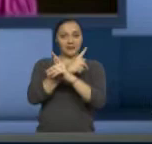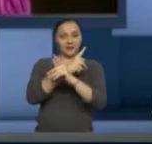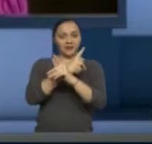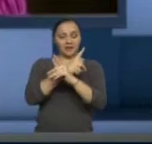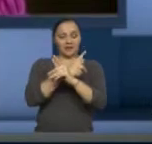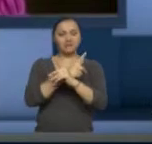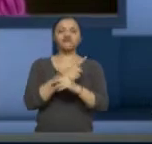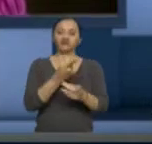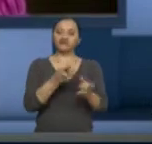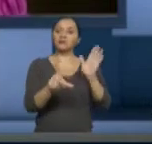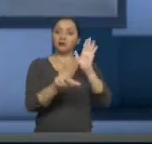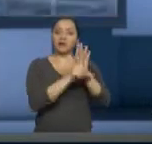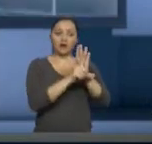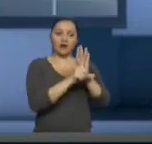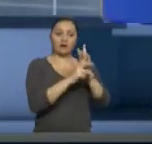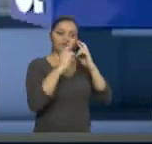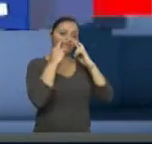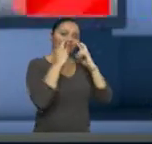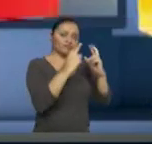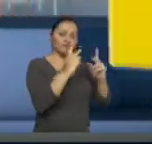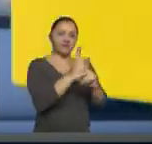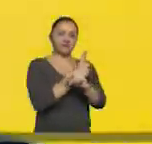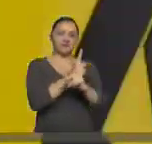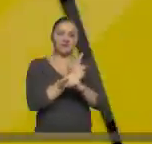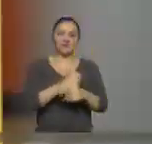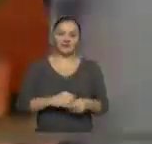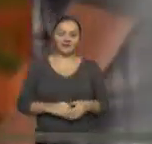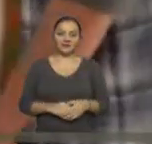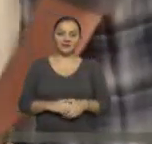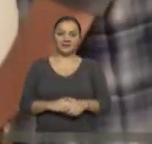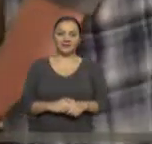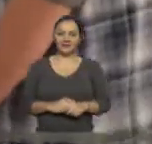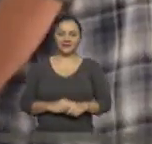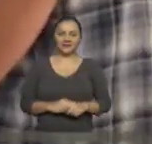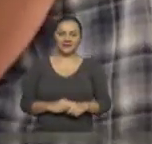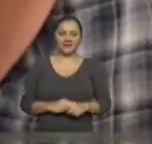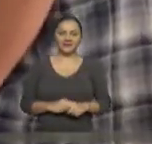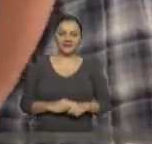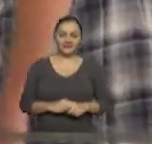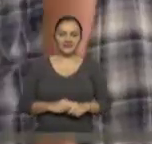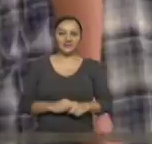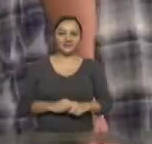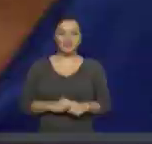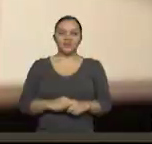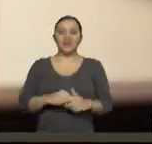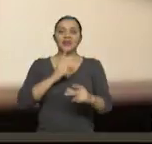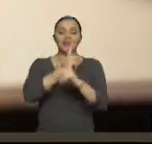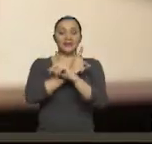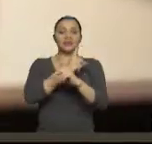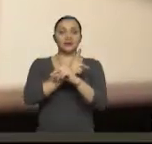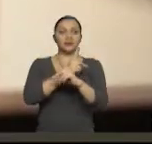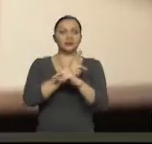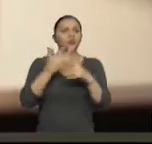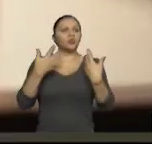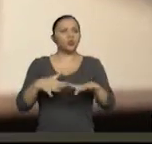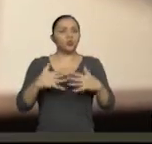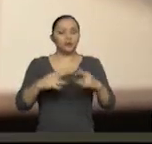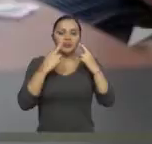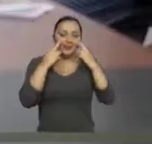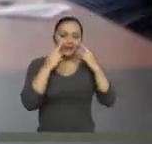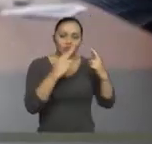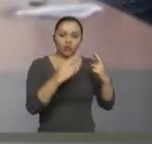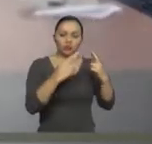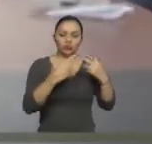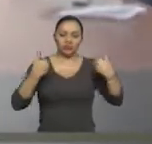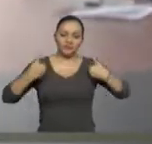reconocimiento legal de la persona con discapacidad. La discapacidad implica reconocer las deficiencias